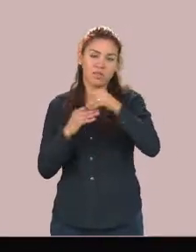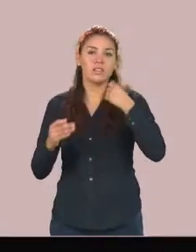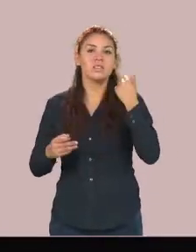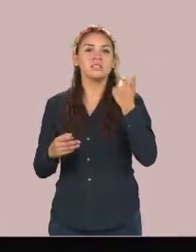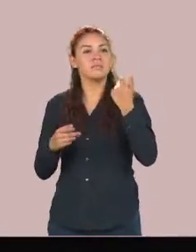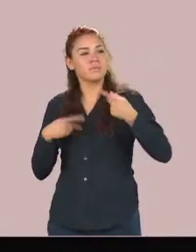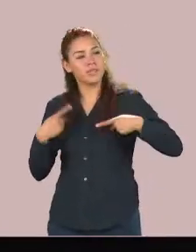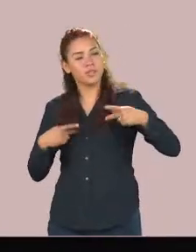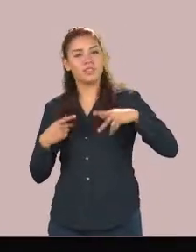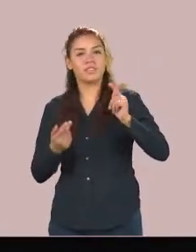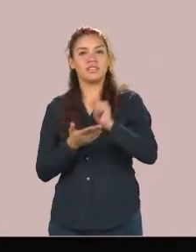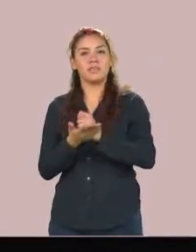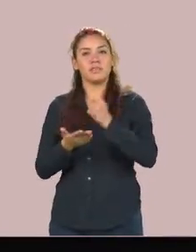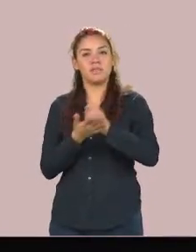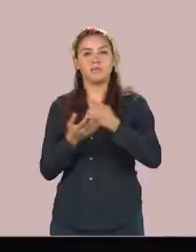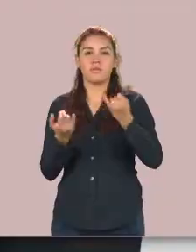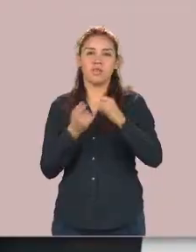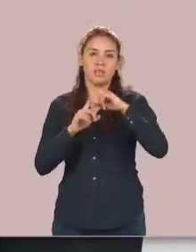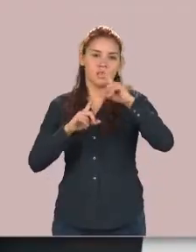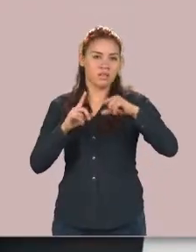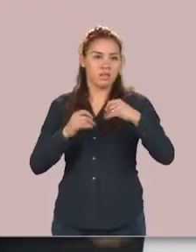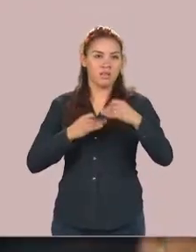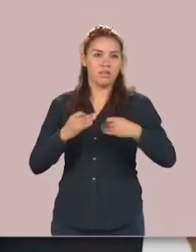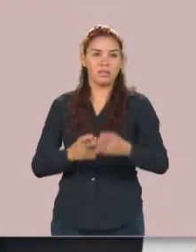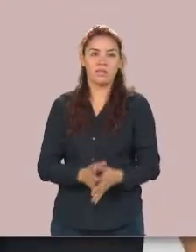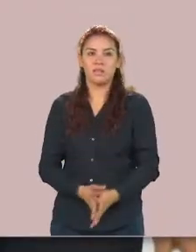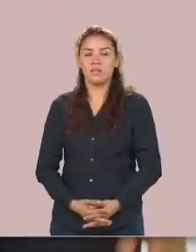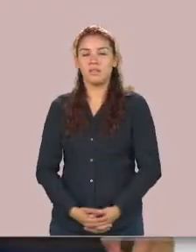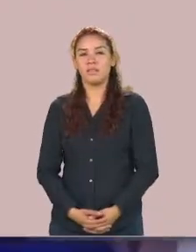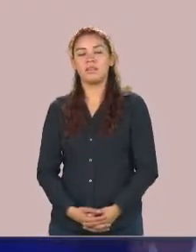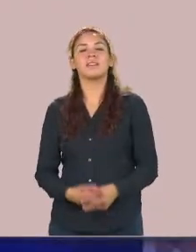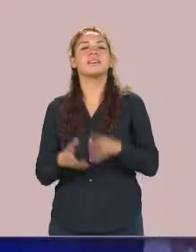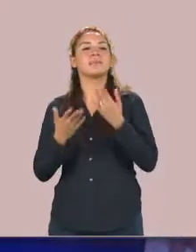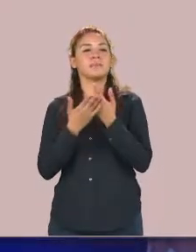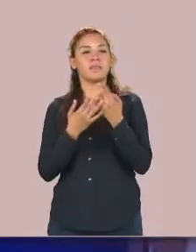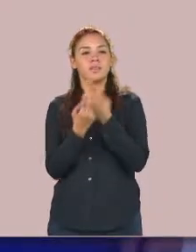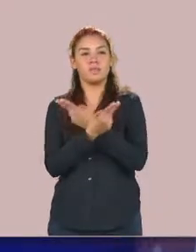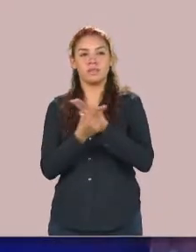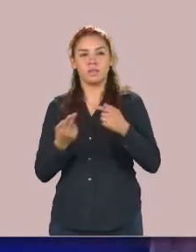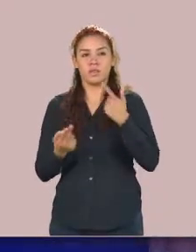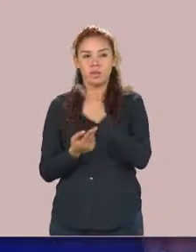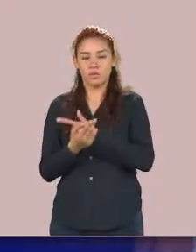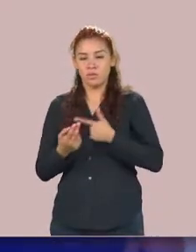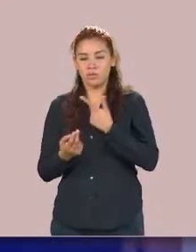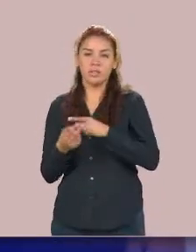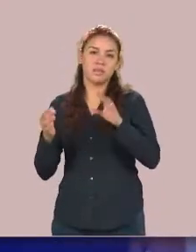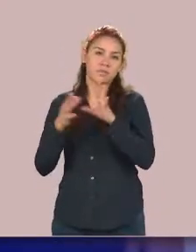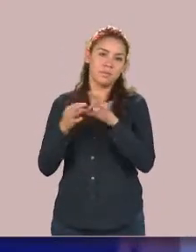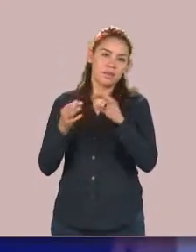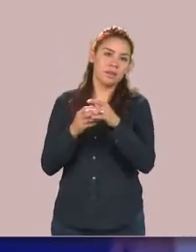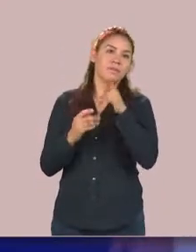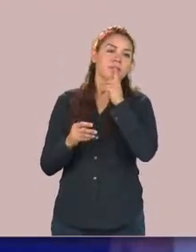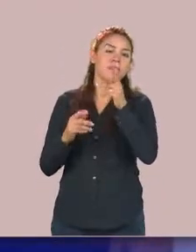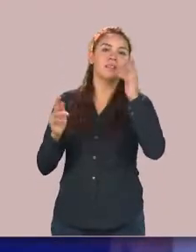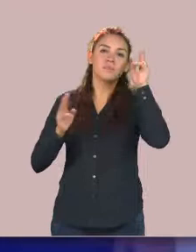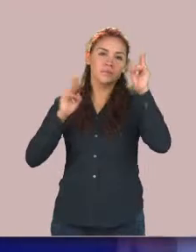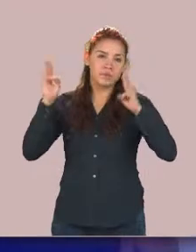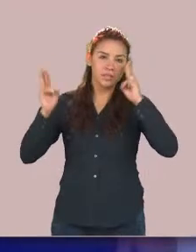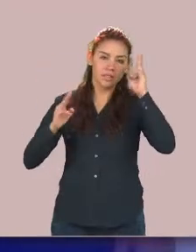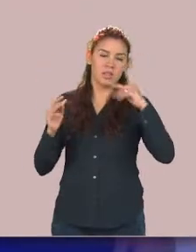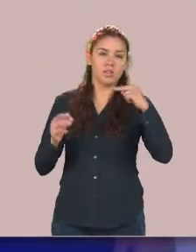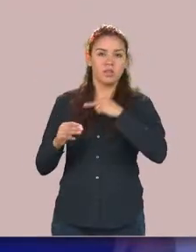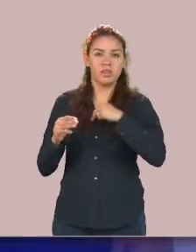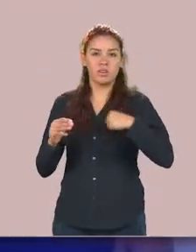México esperamos que les haya gustado este recorrido por el museo tamux nosotros como alumnos de la